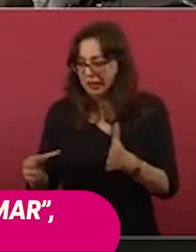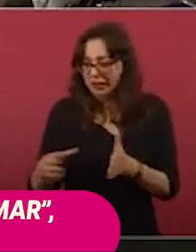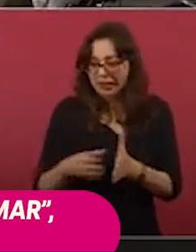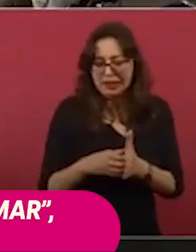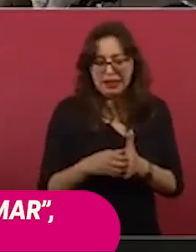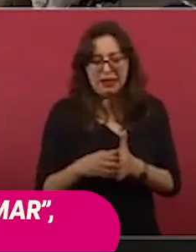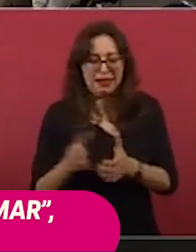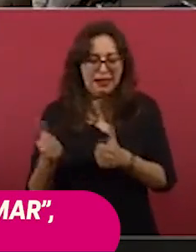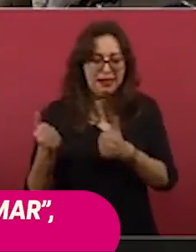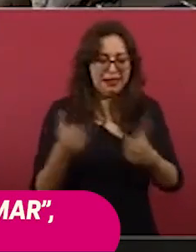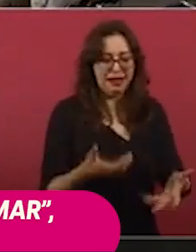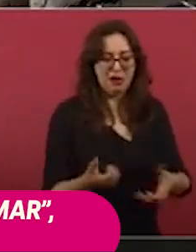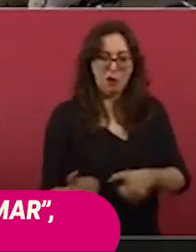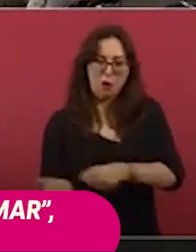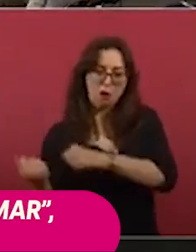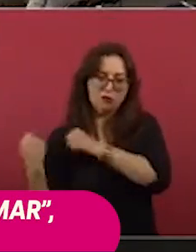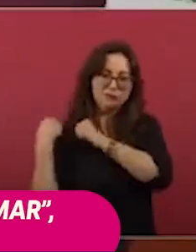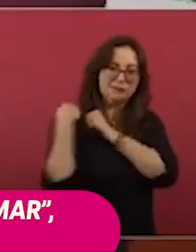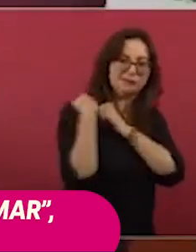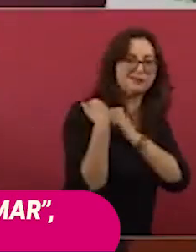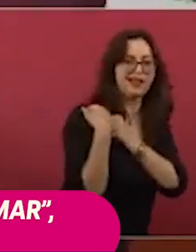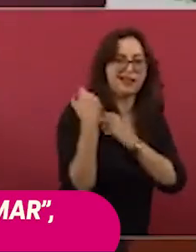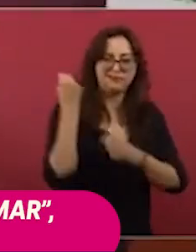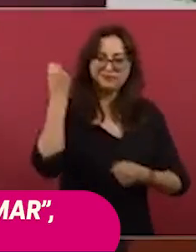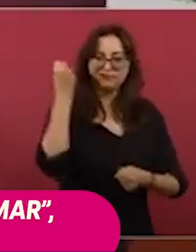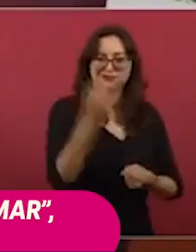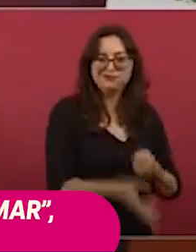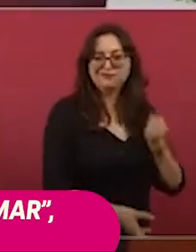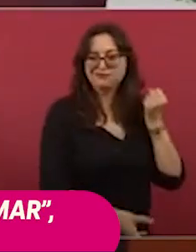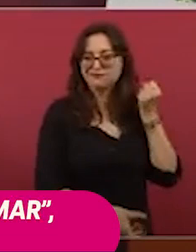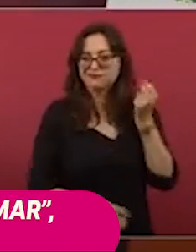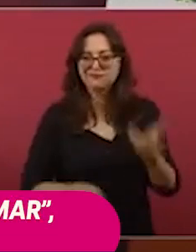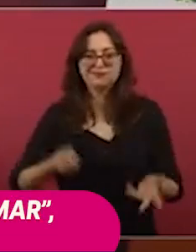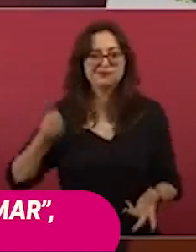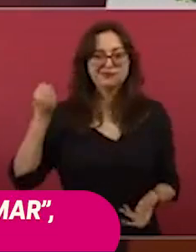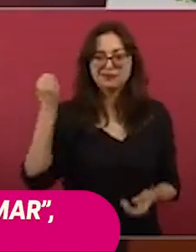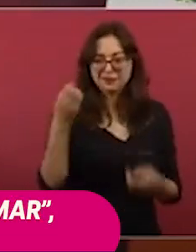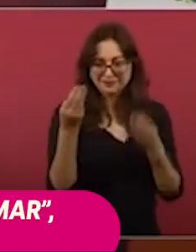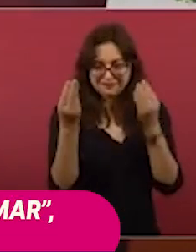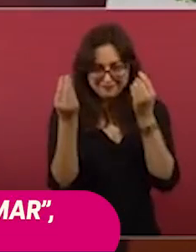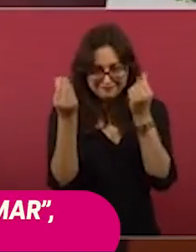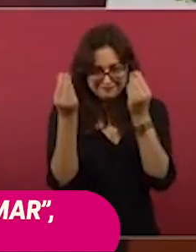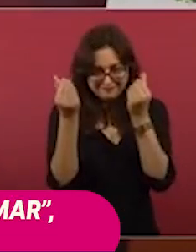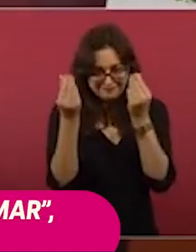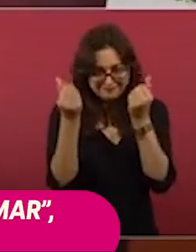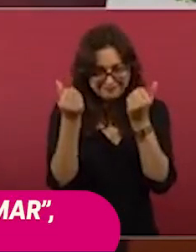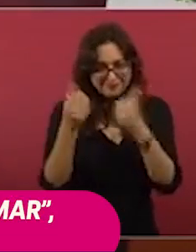baúles, costales, llenos de dinero.